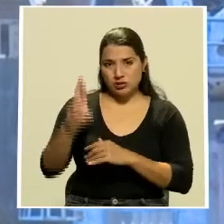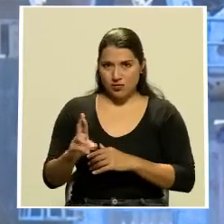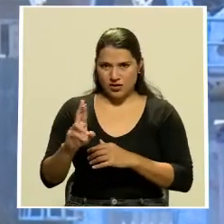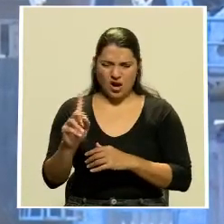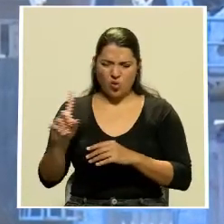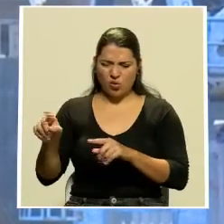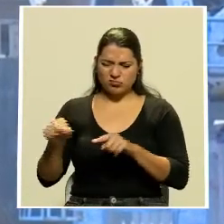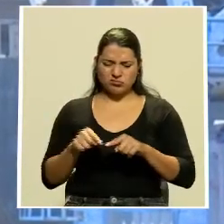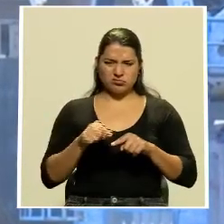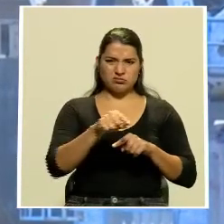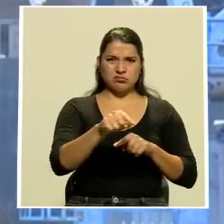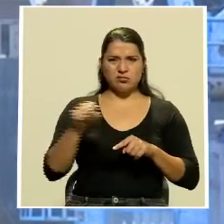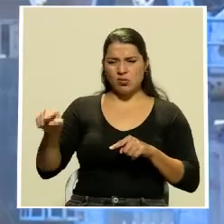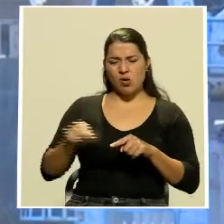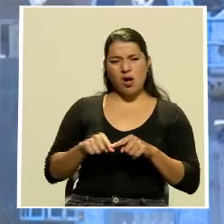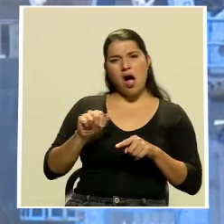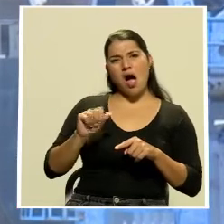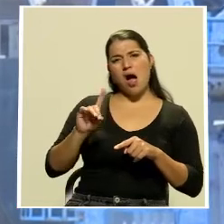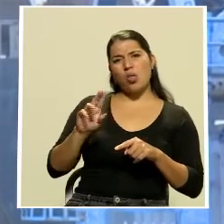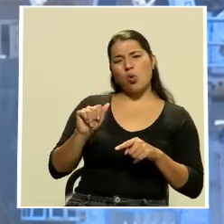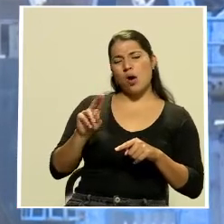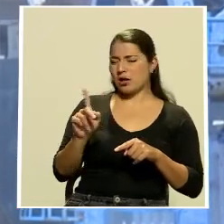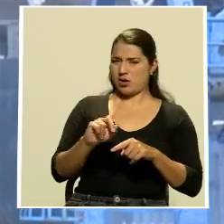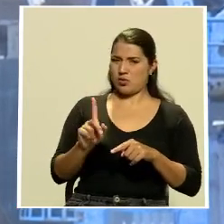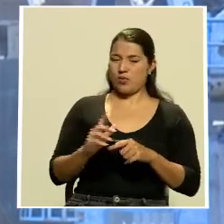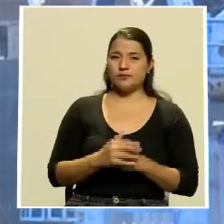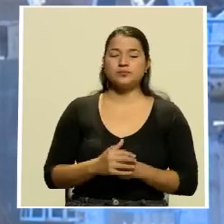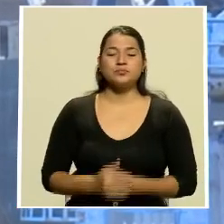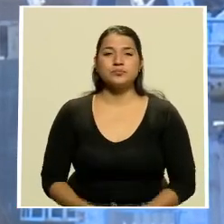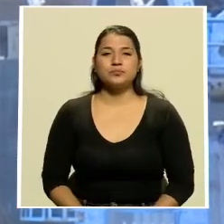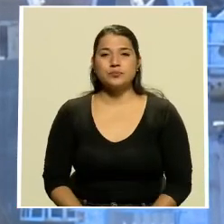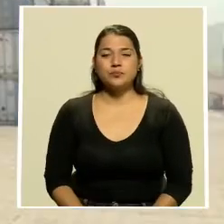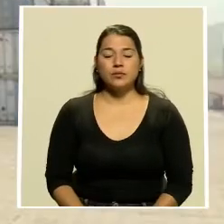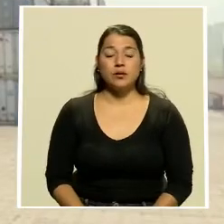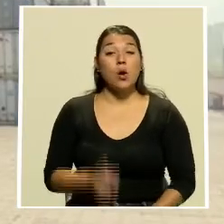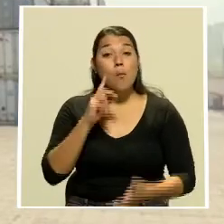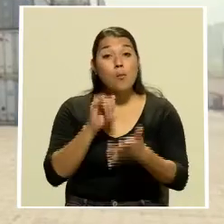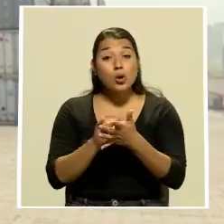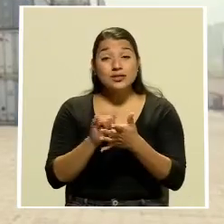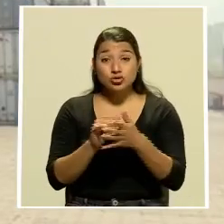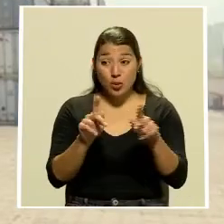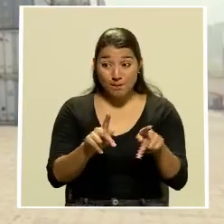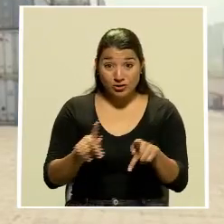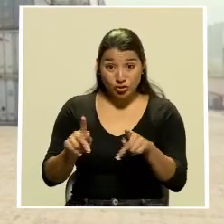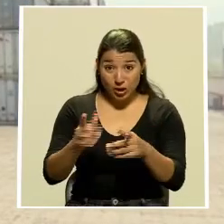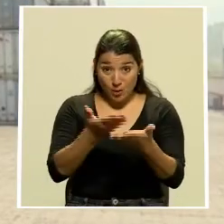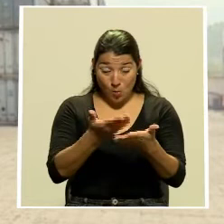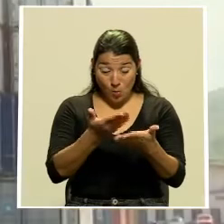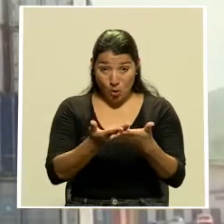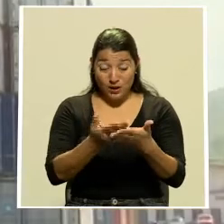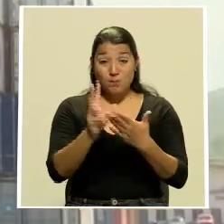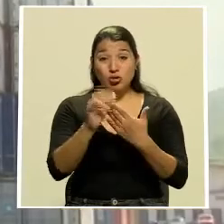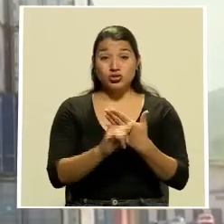aduanero se dejara de hacer en los muelles y se concentrada en el gran área metropolitana. Por eso los promotores de la iniciativa apuestan